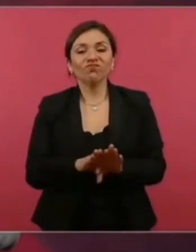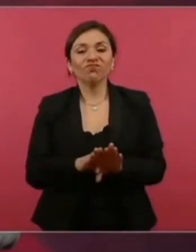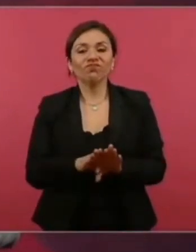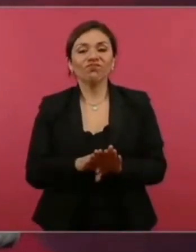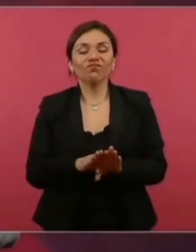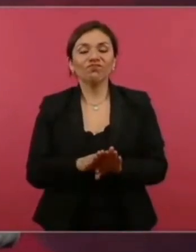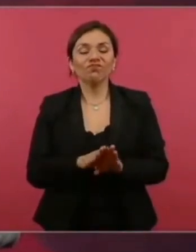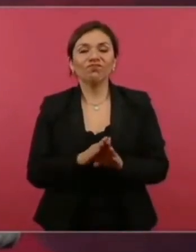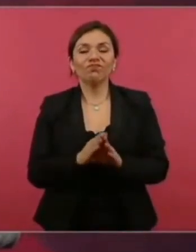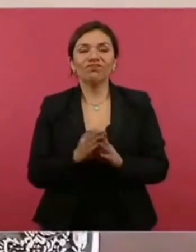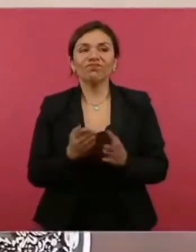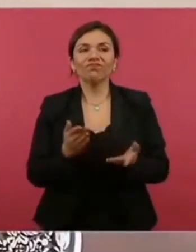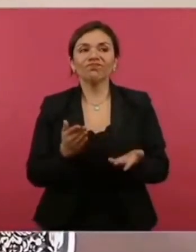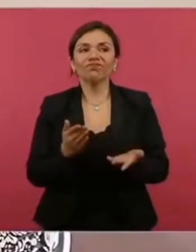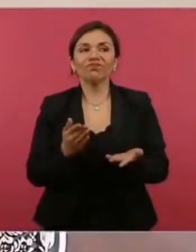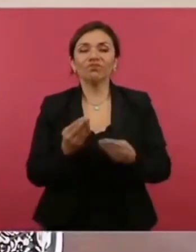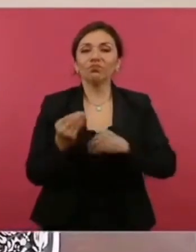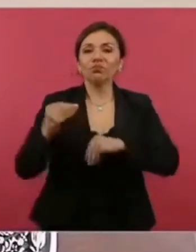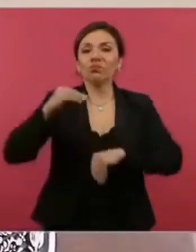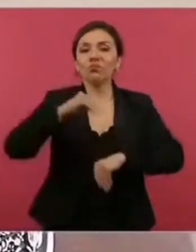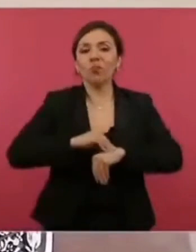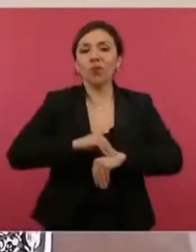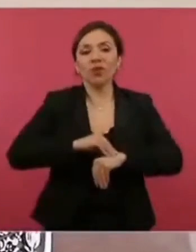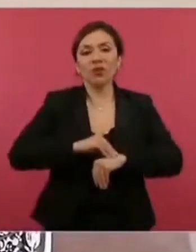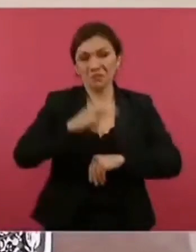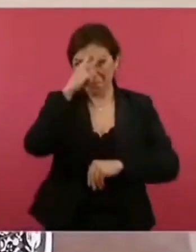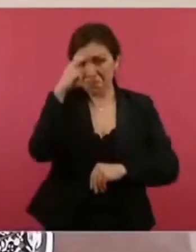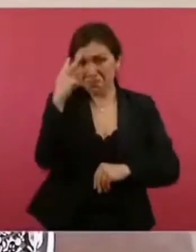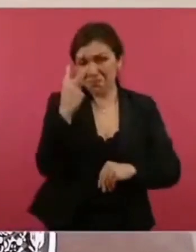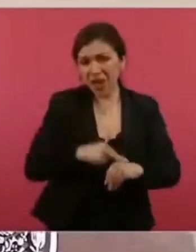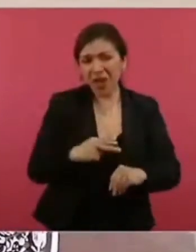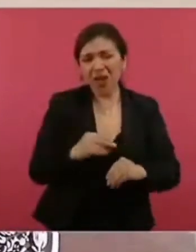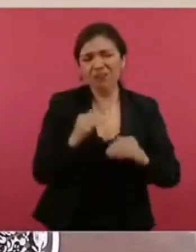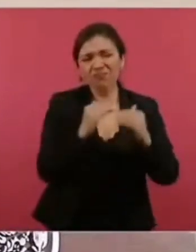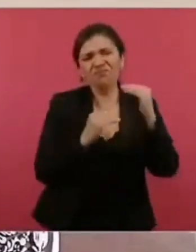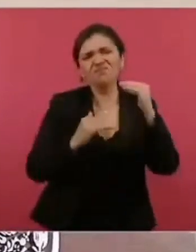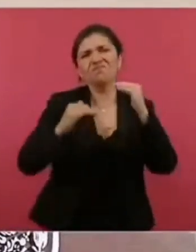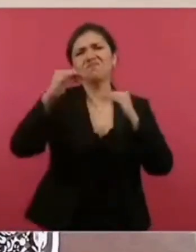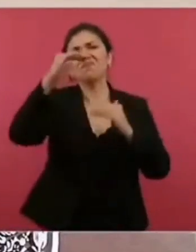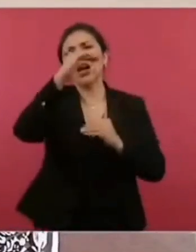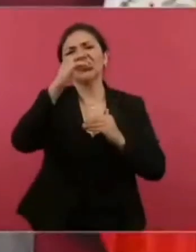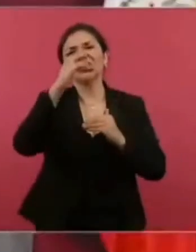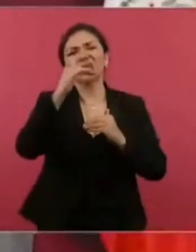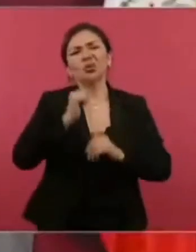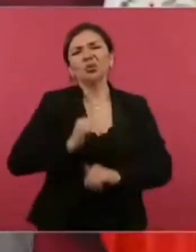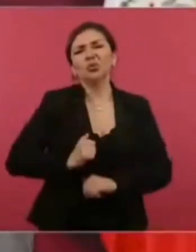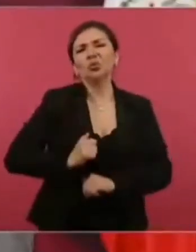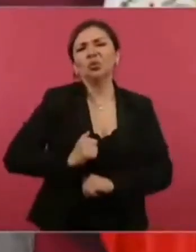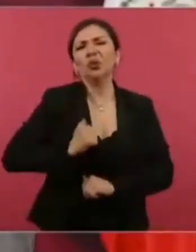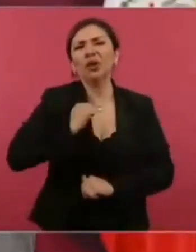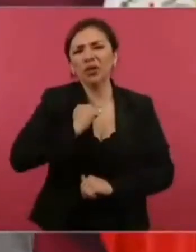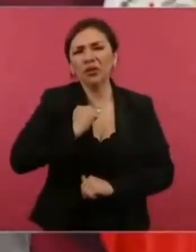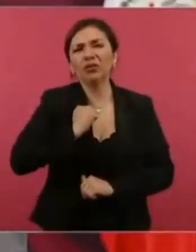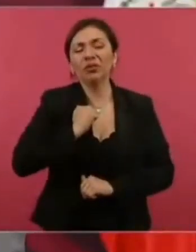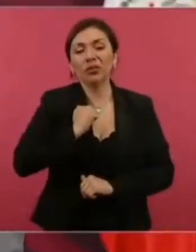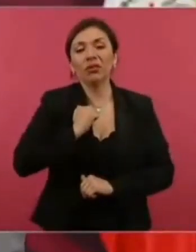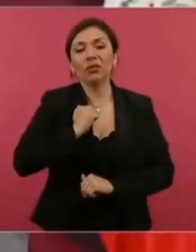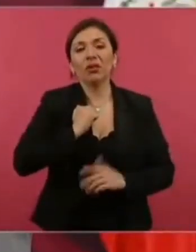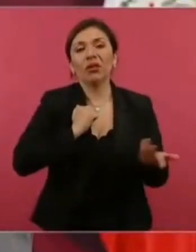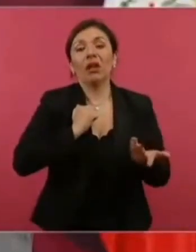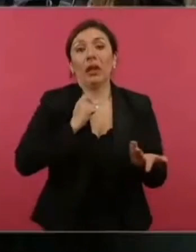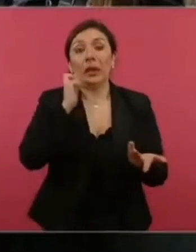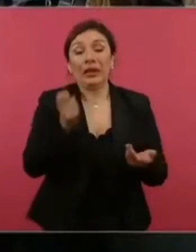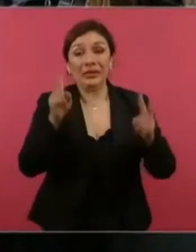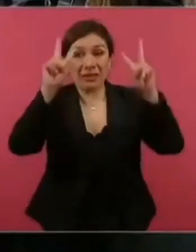coloca en un nivel superior en cuanto a